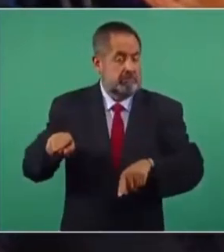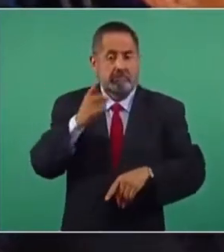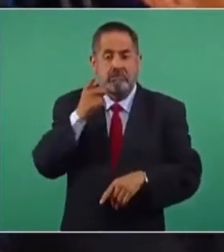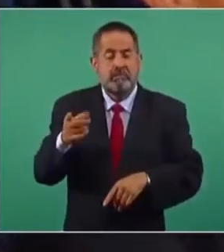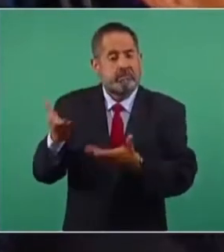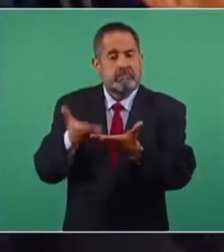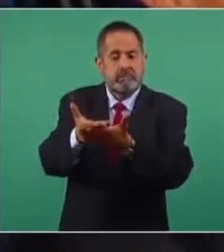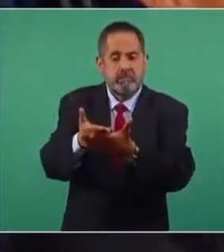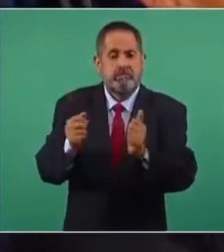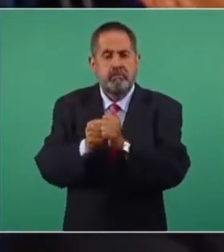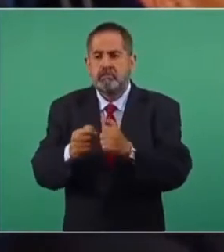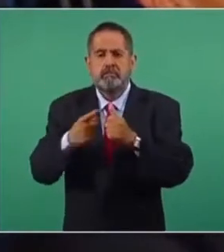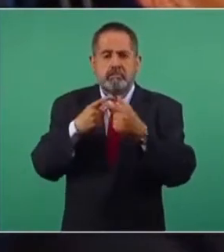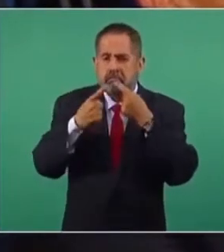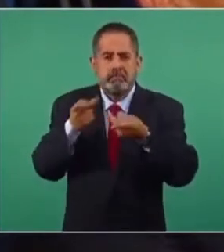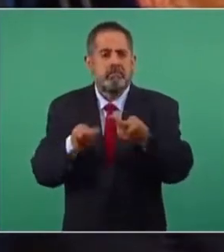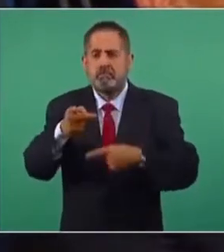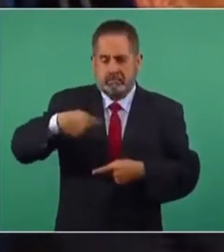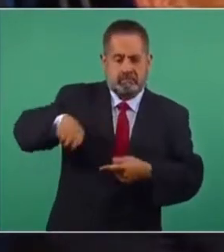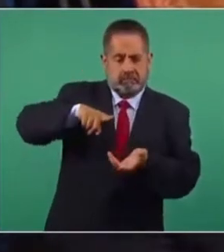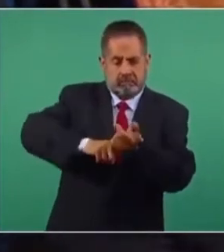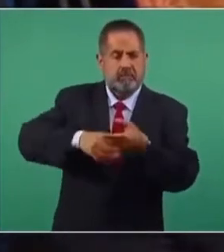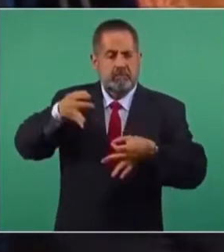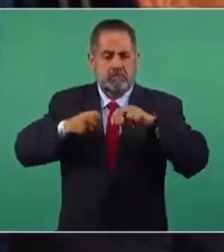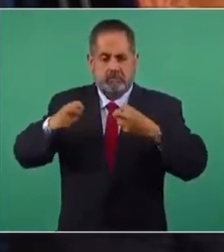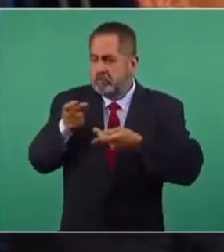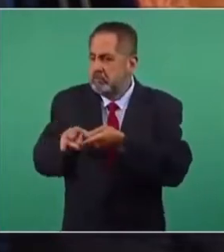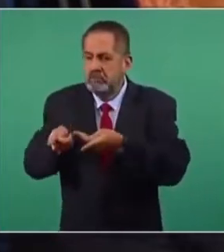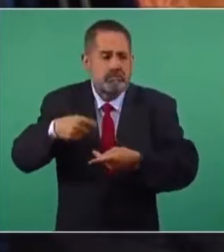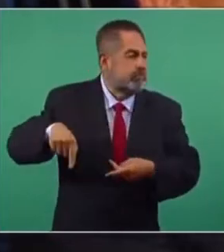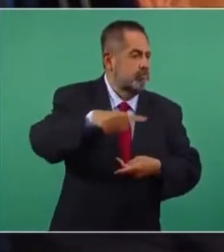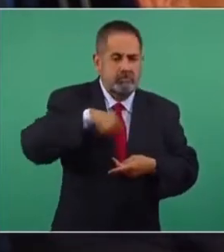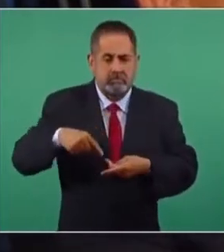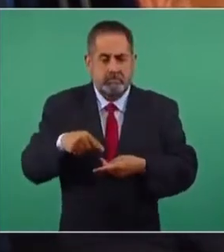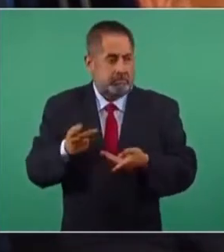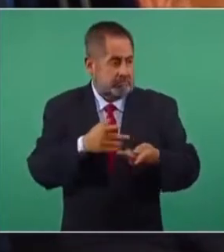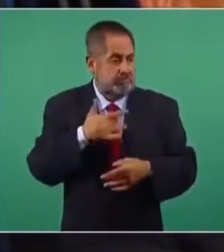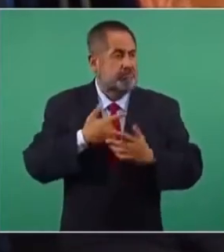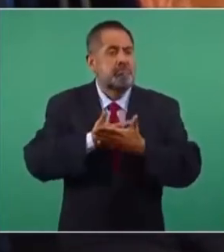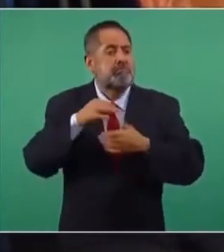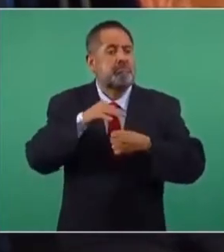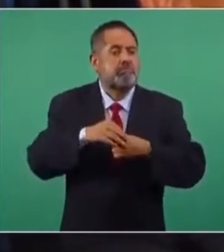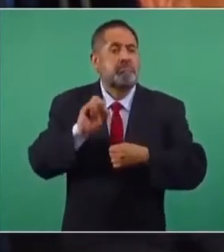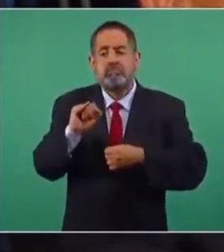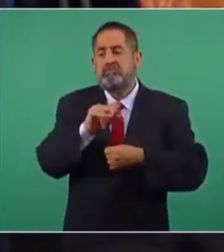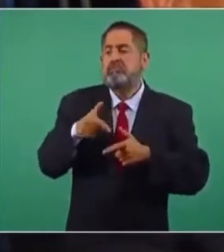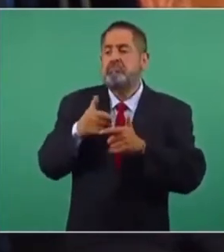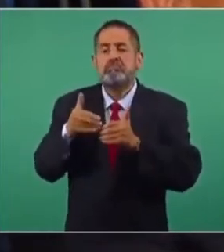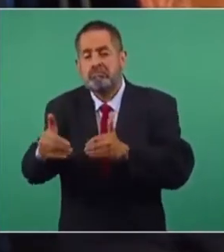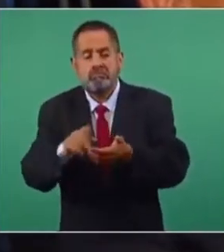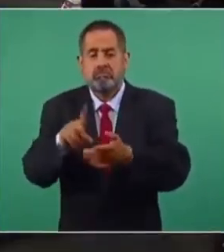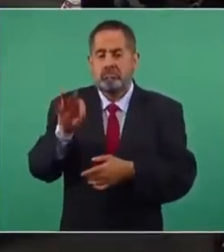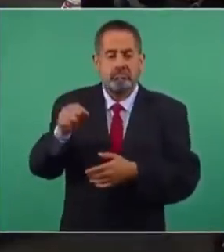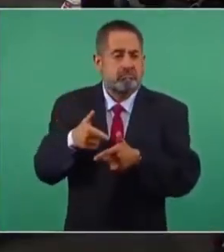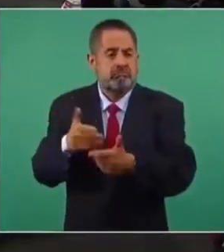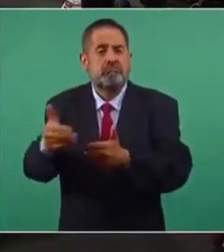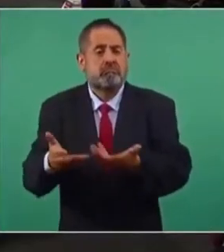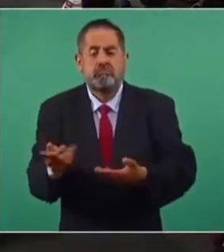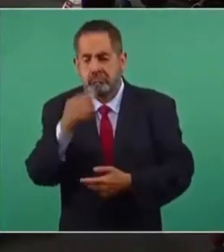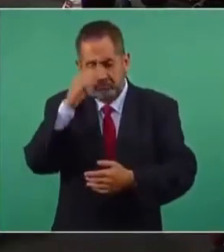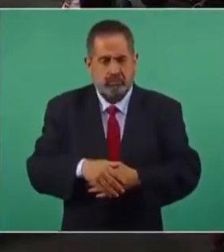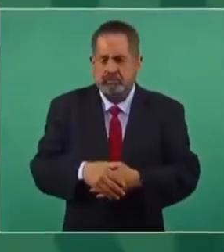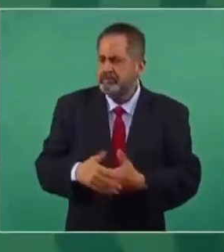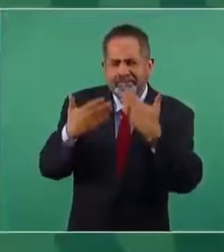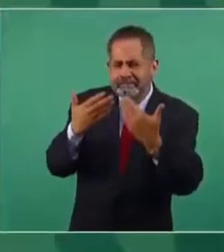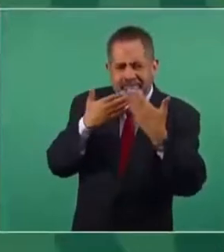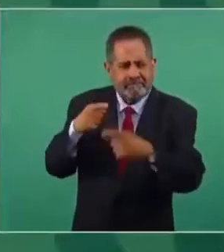él propone que haya una consulta al interior de la corte para determinar si se debe ampliar o no este periodo, si debe seguir lo que se publicó ayer en el diario oficial. ¿Cómo lo ve? Bien, lo